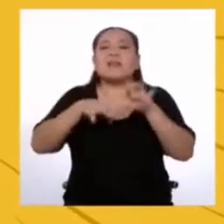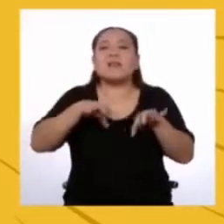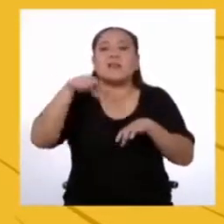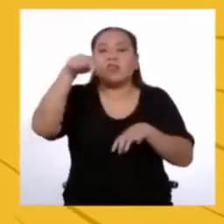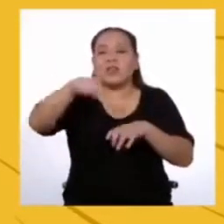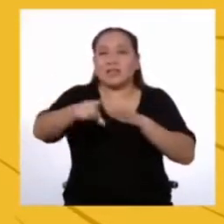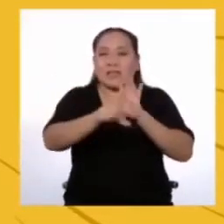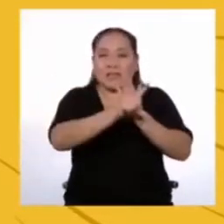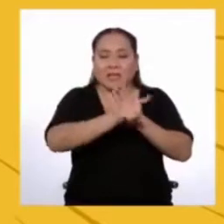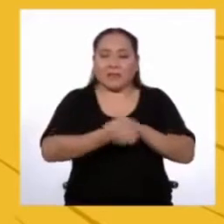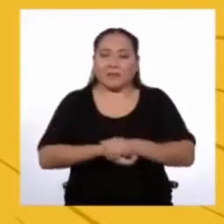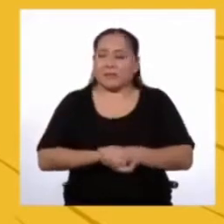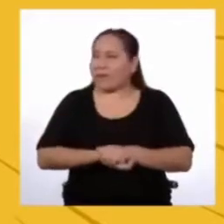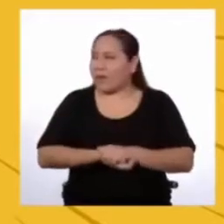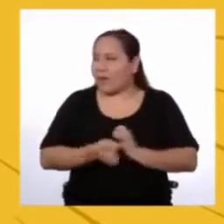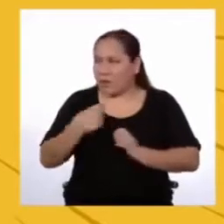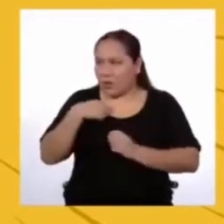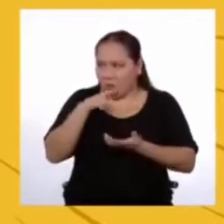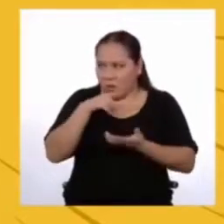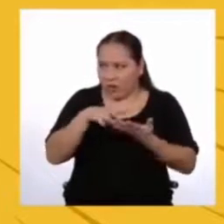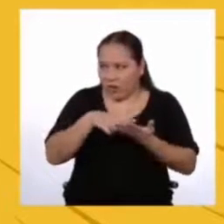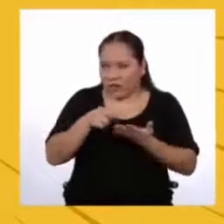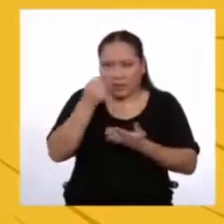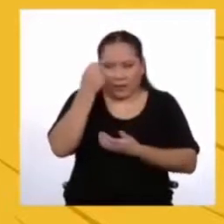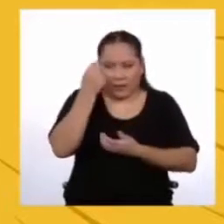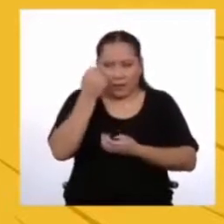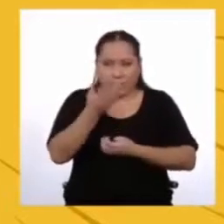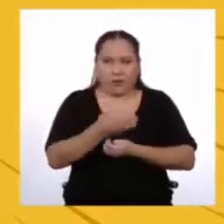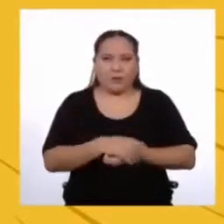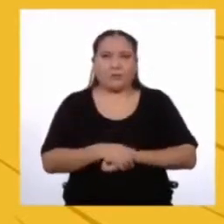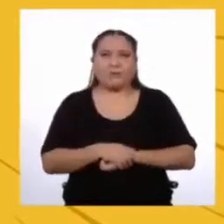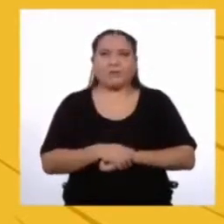A ver, voy a leerlo para hacerme una idea